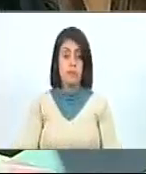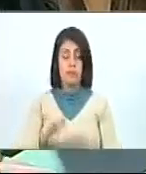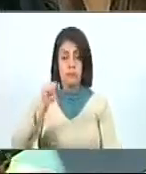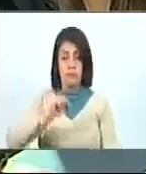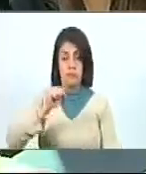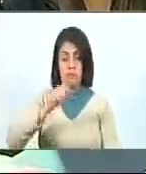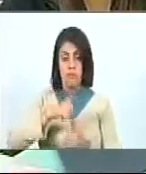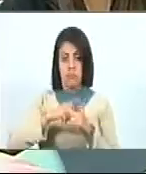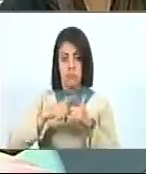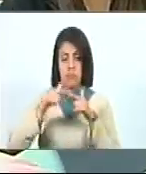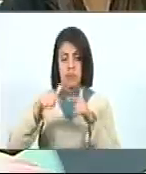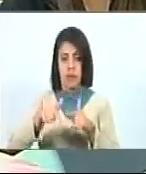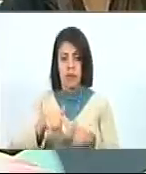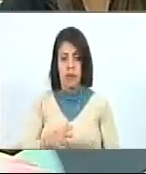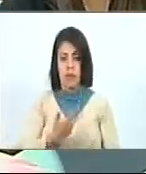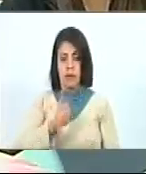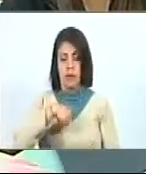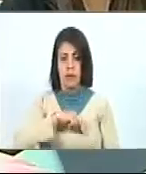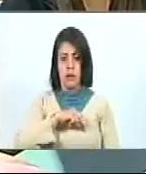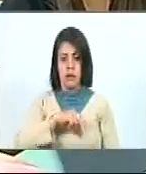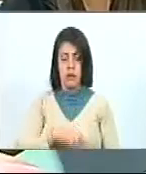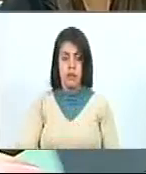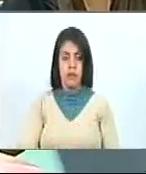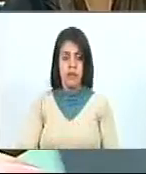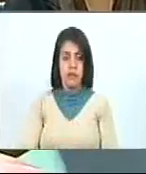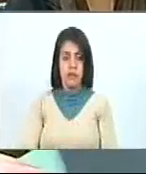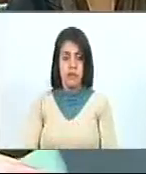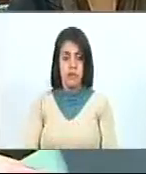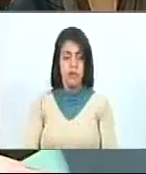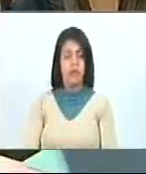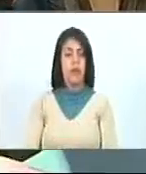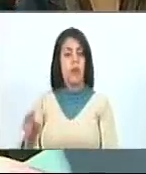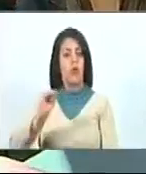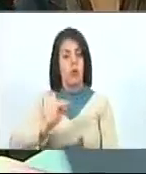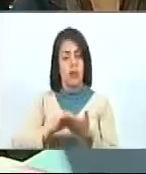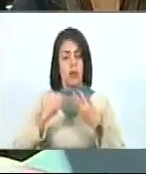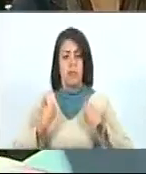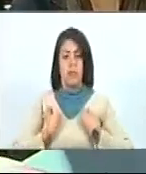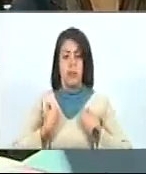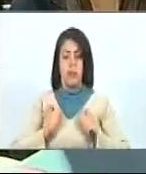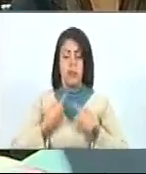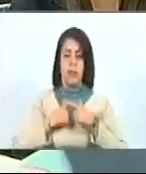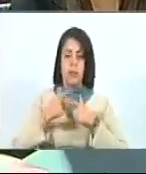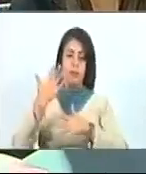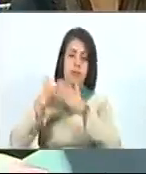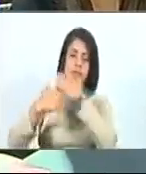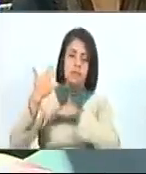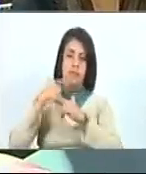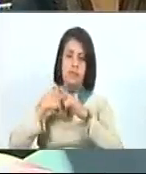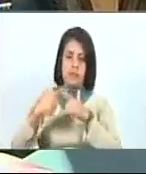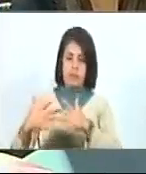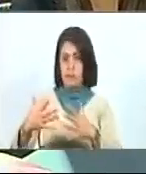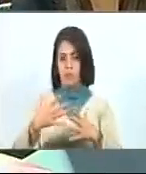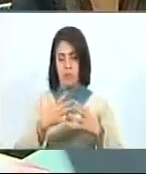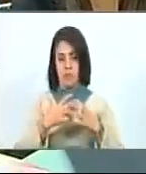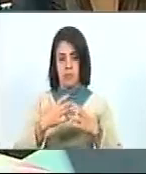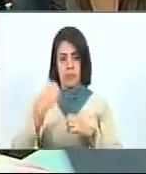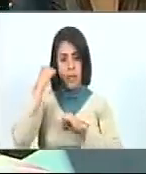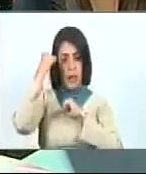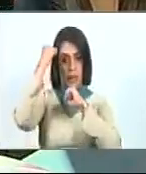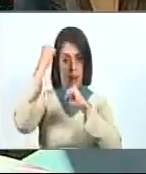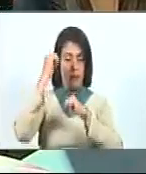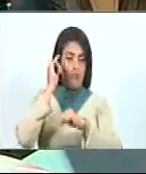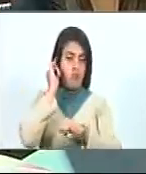Indudablemente que estamos reviviendo lo que fue el heroísmo de nuestros